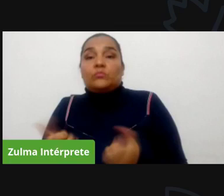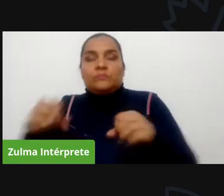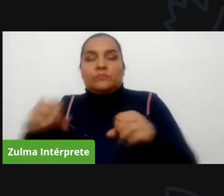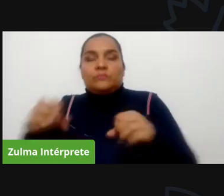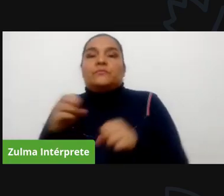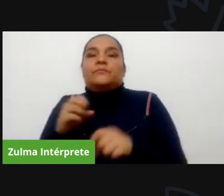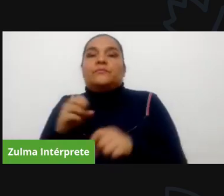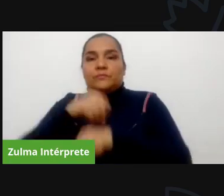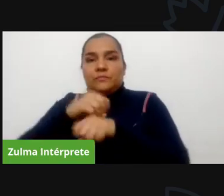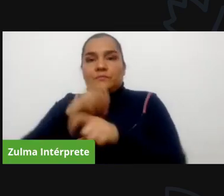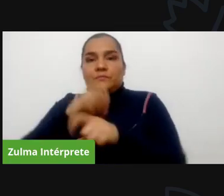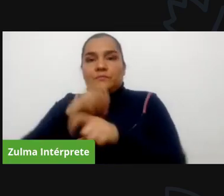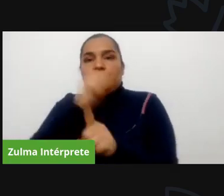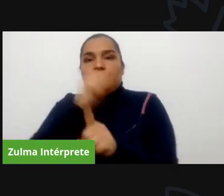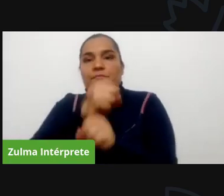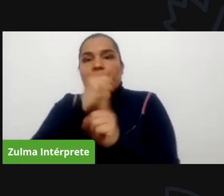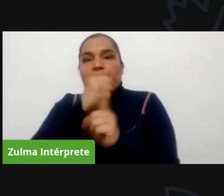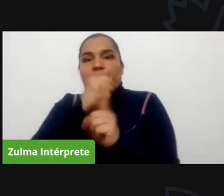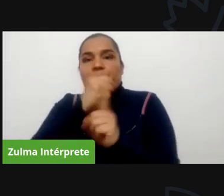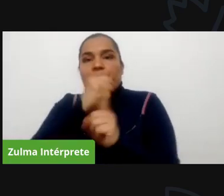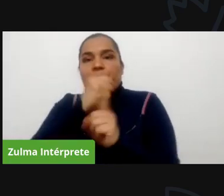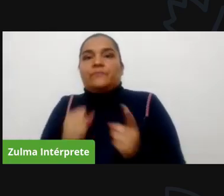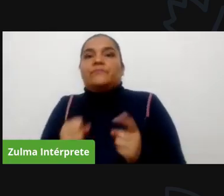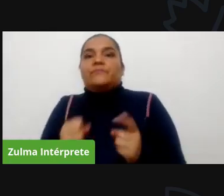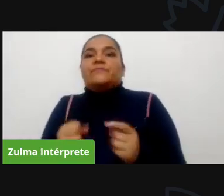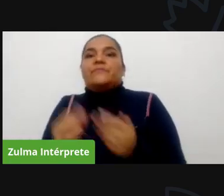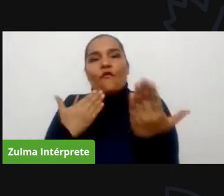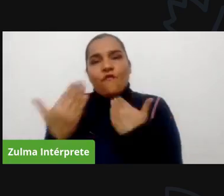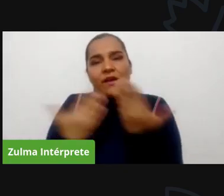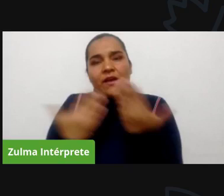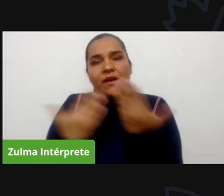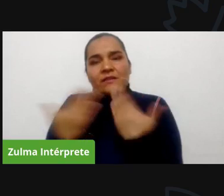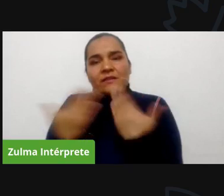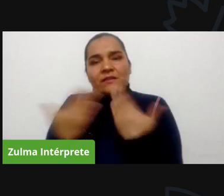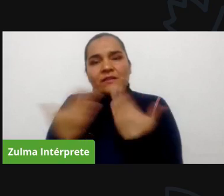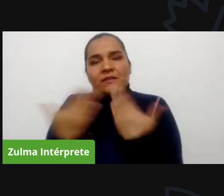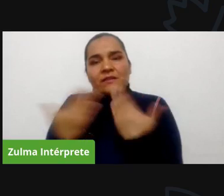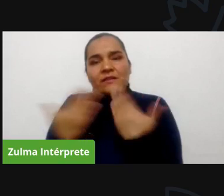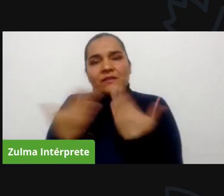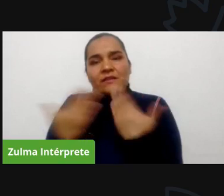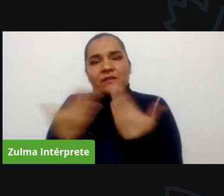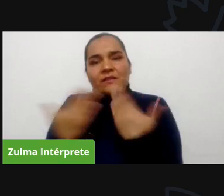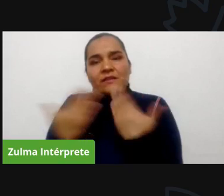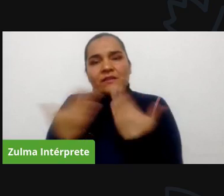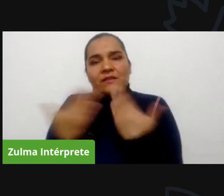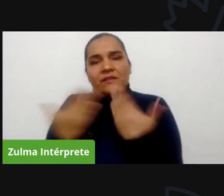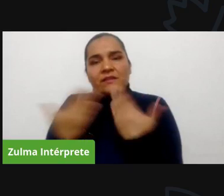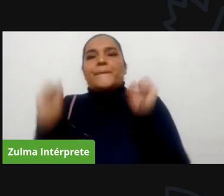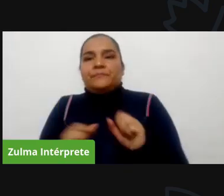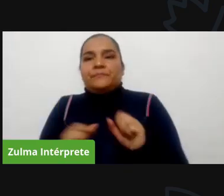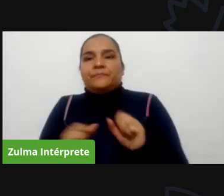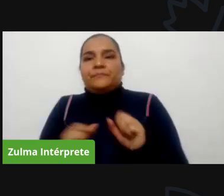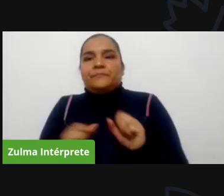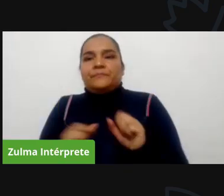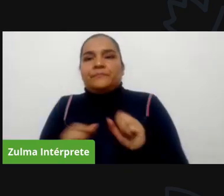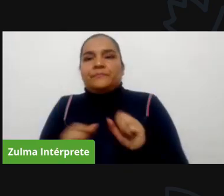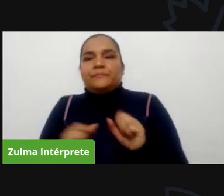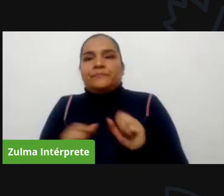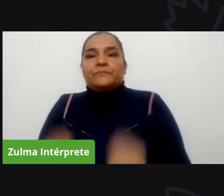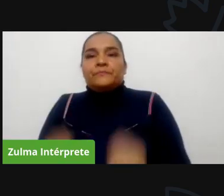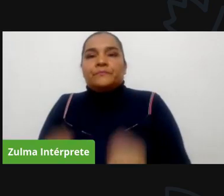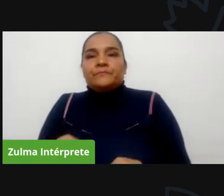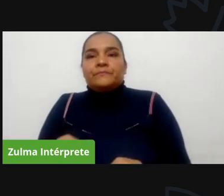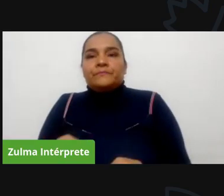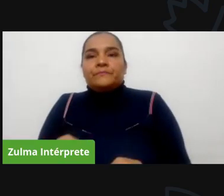los vecinos por ese entorno que conoce donde ese liderazgo crece donde ese liderazgo madura pero